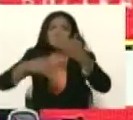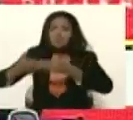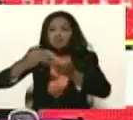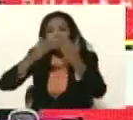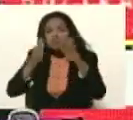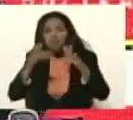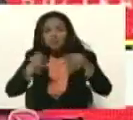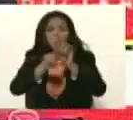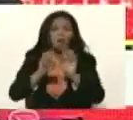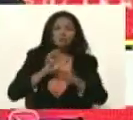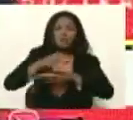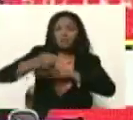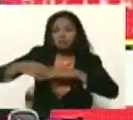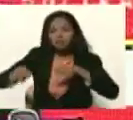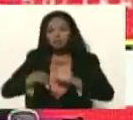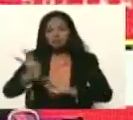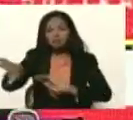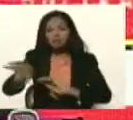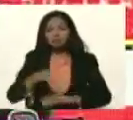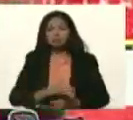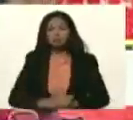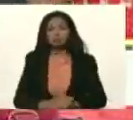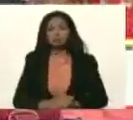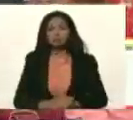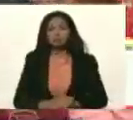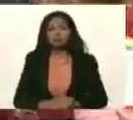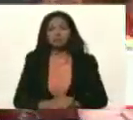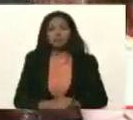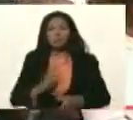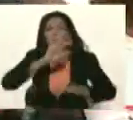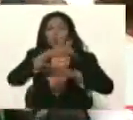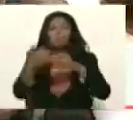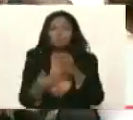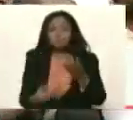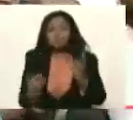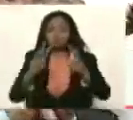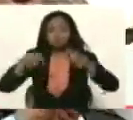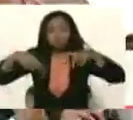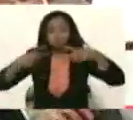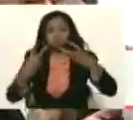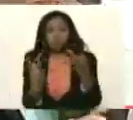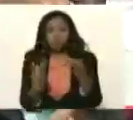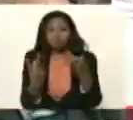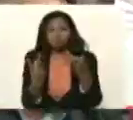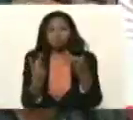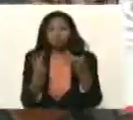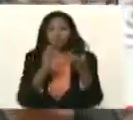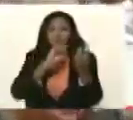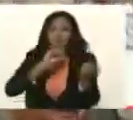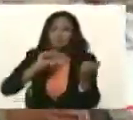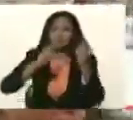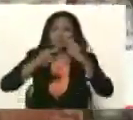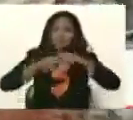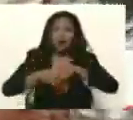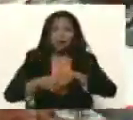públicos de los municipios del país. Un plan de renovación, de cambio,